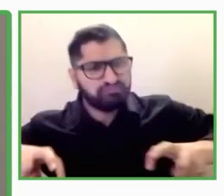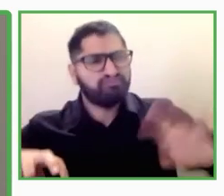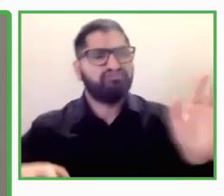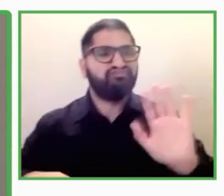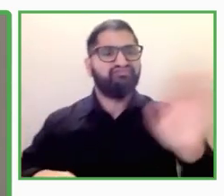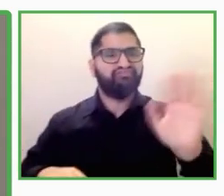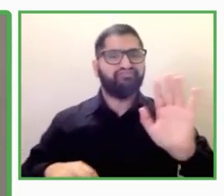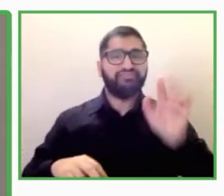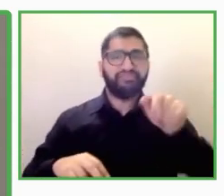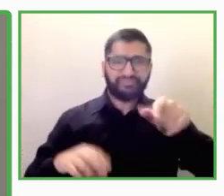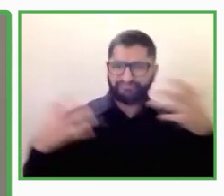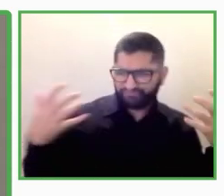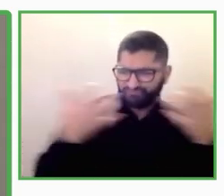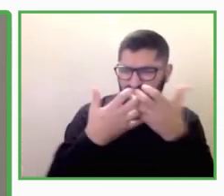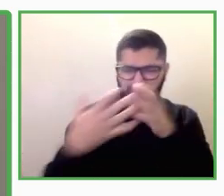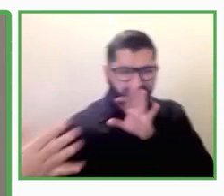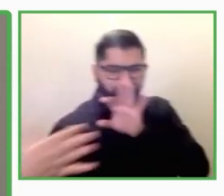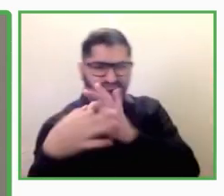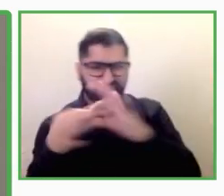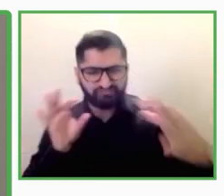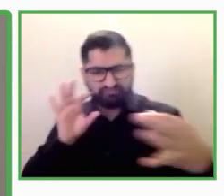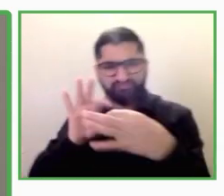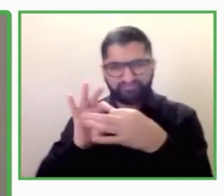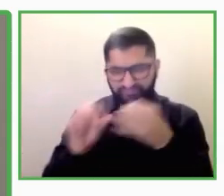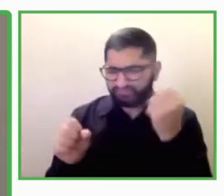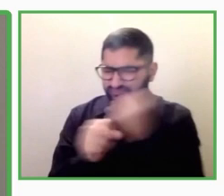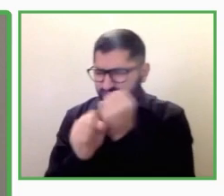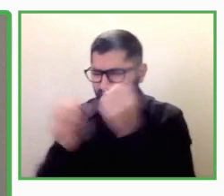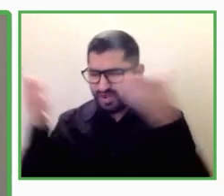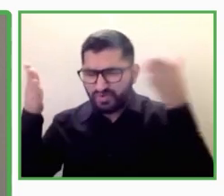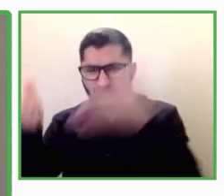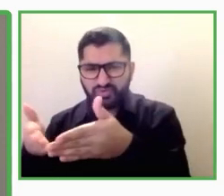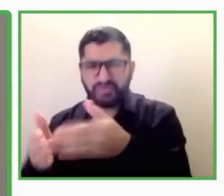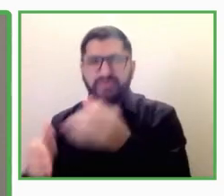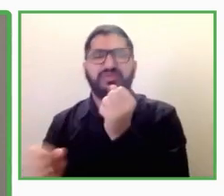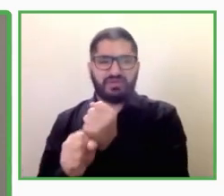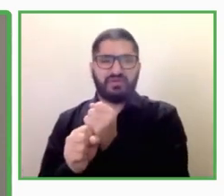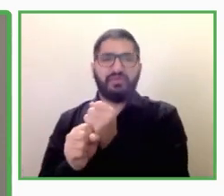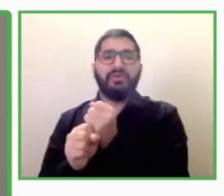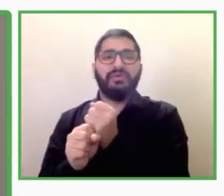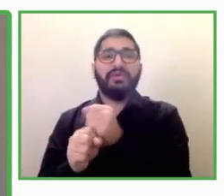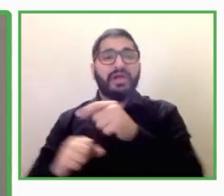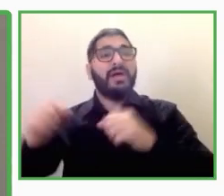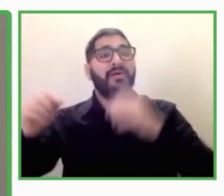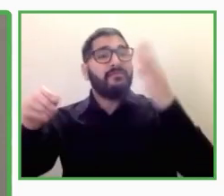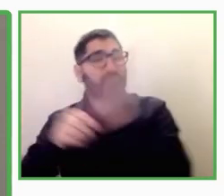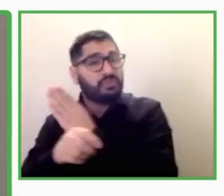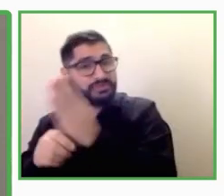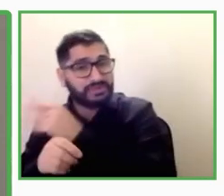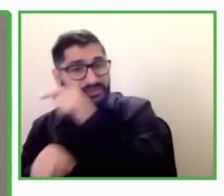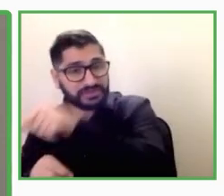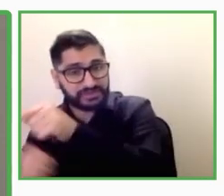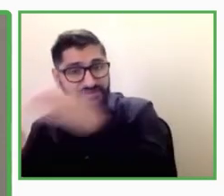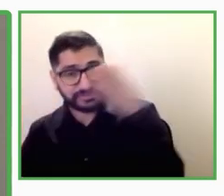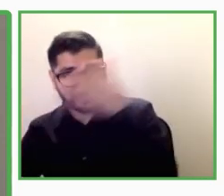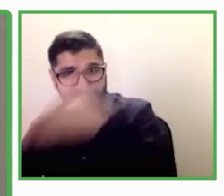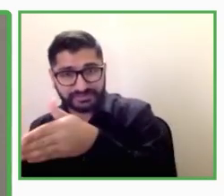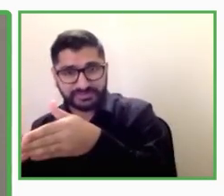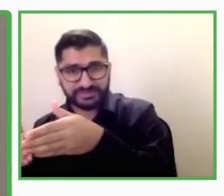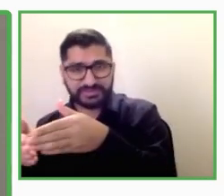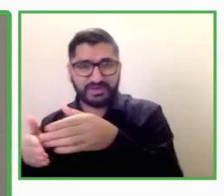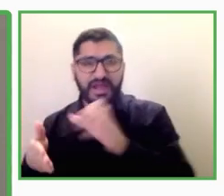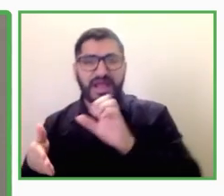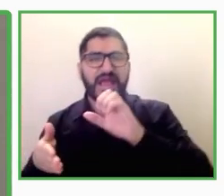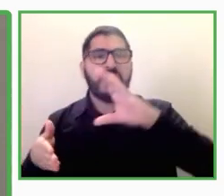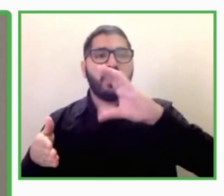empresas, pero pasando también por la creación de esas políticas públicas. Es un ecosistema que está interconectado y si solamente actuamos